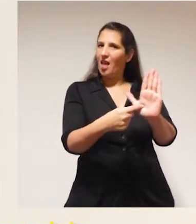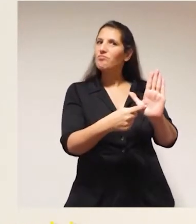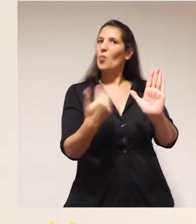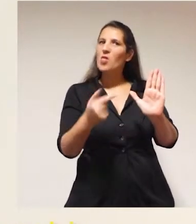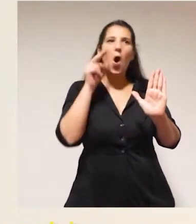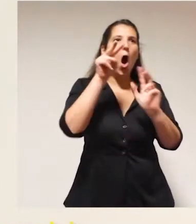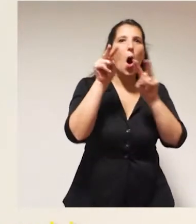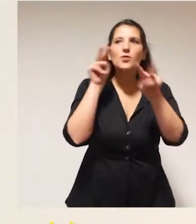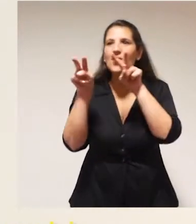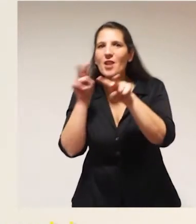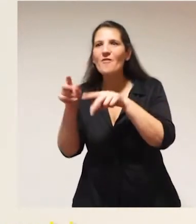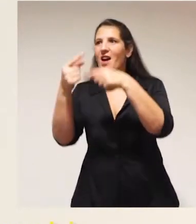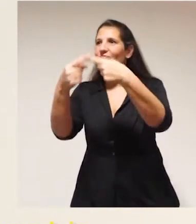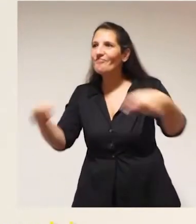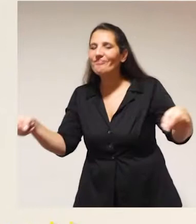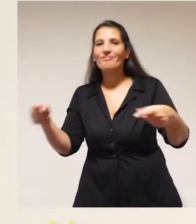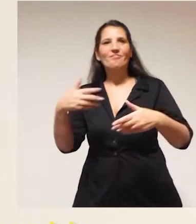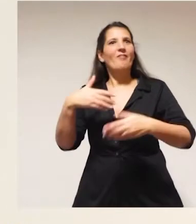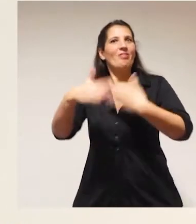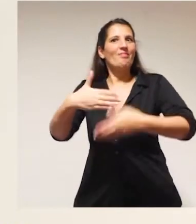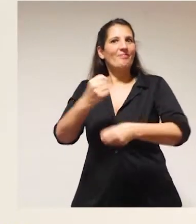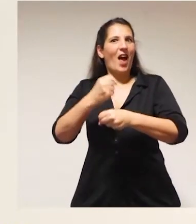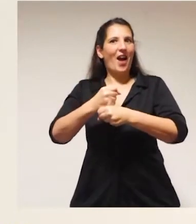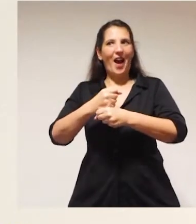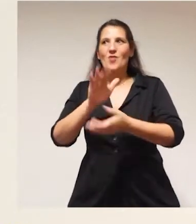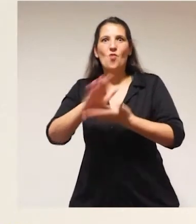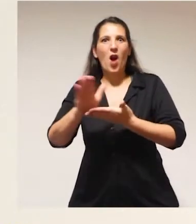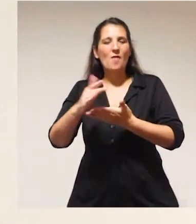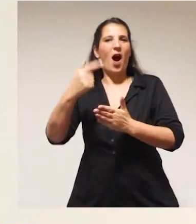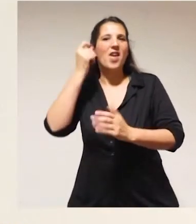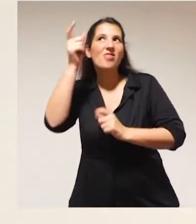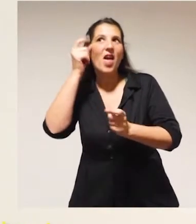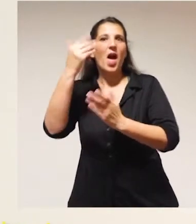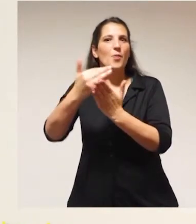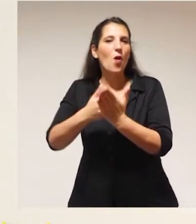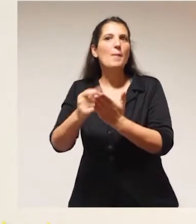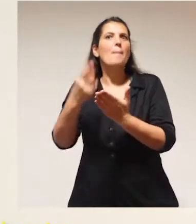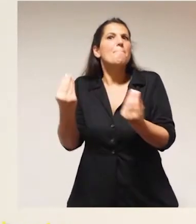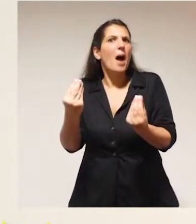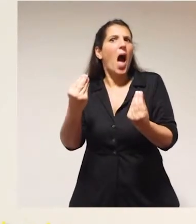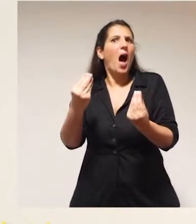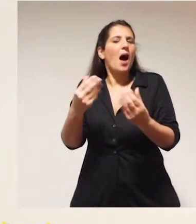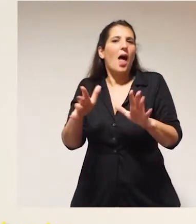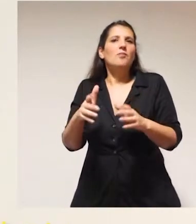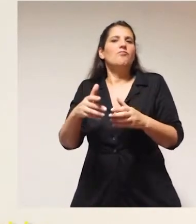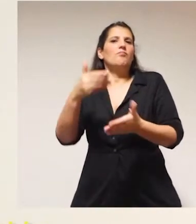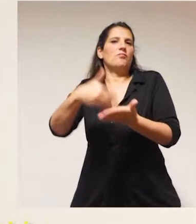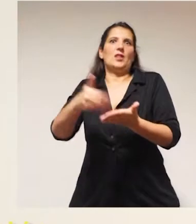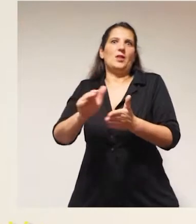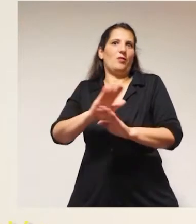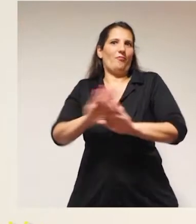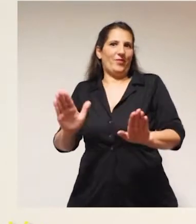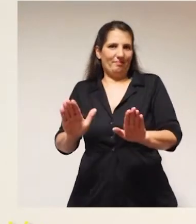legal que nos permitiera observar, concebir y desarrollar políticas públicas que fueran destinadas a la creciente